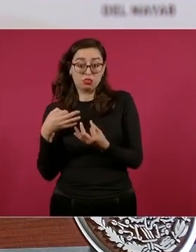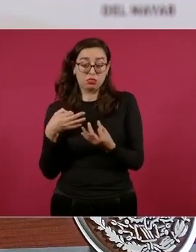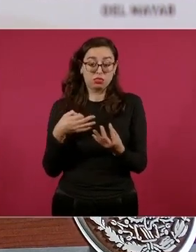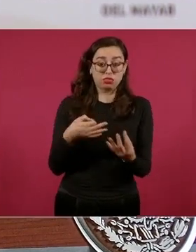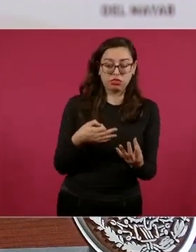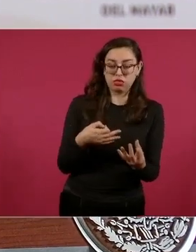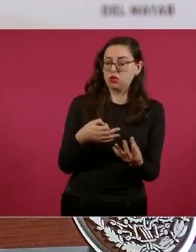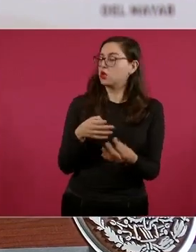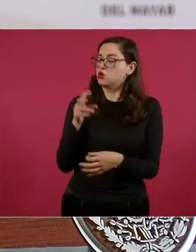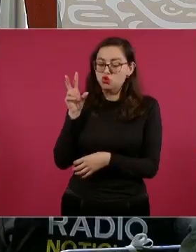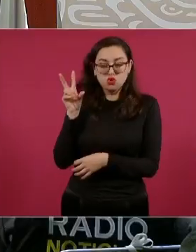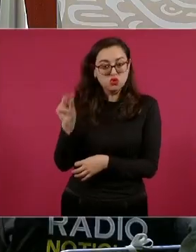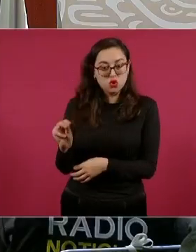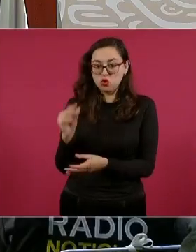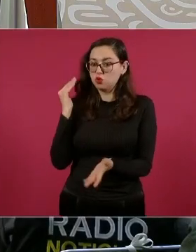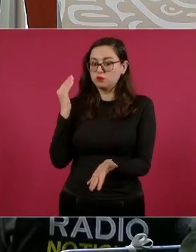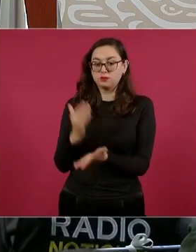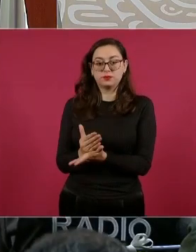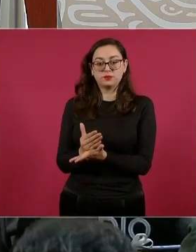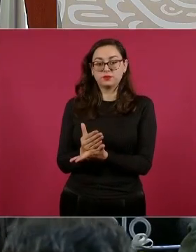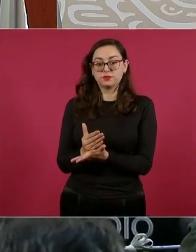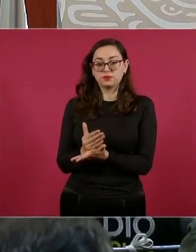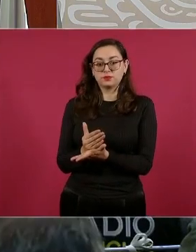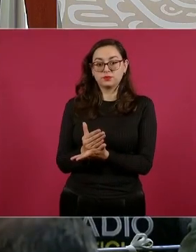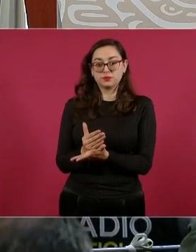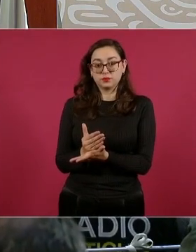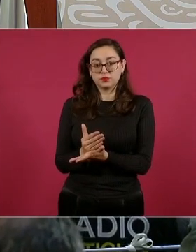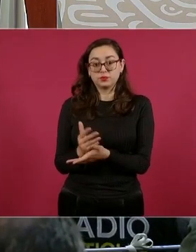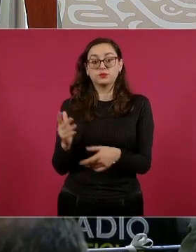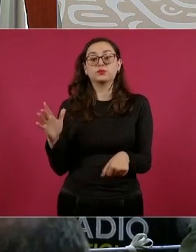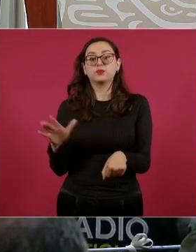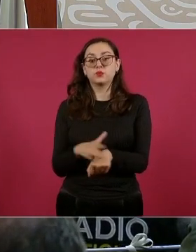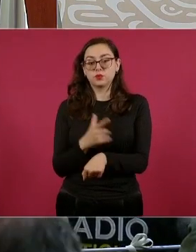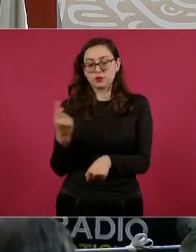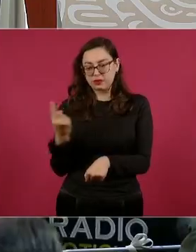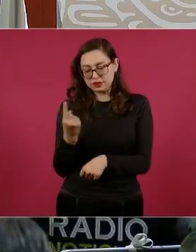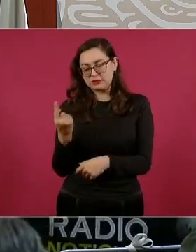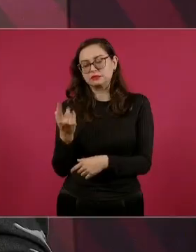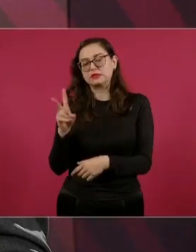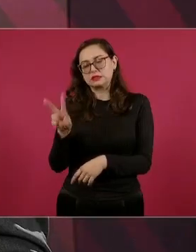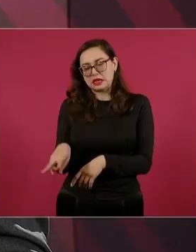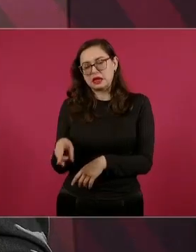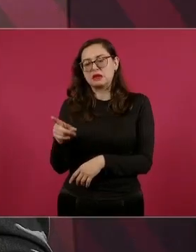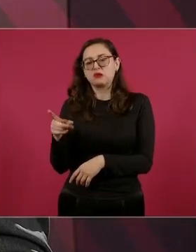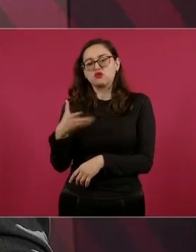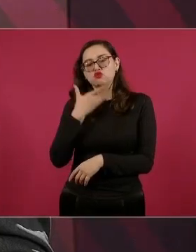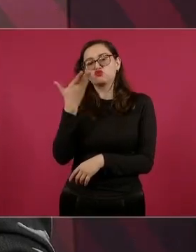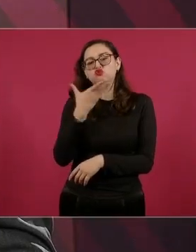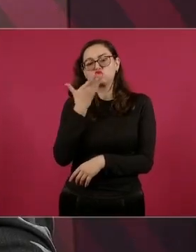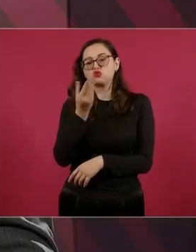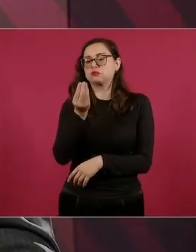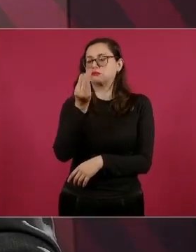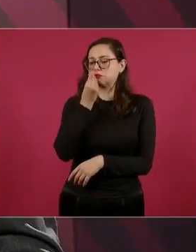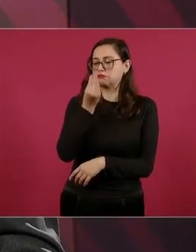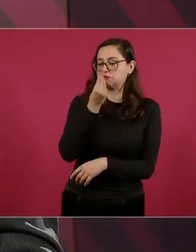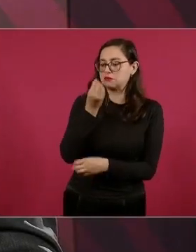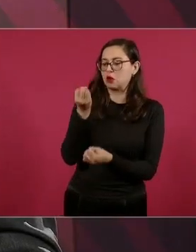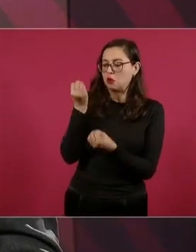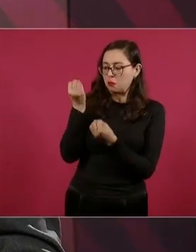enrolen, porque puede ser que les lleven despensas o